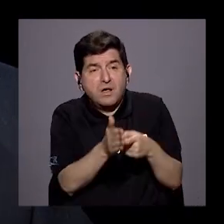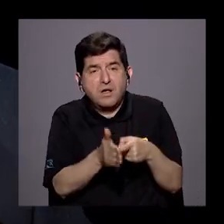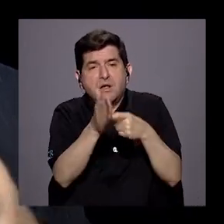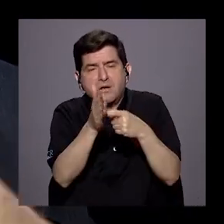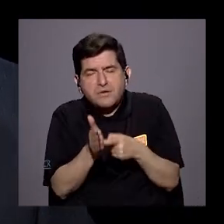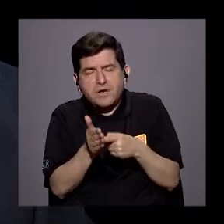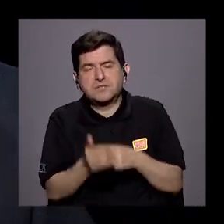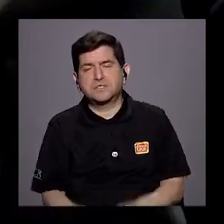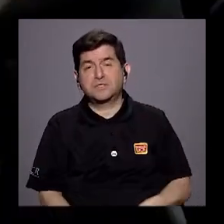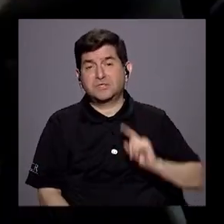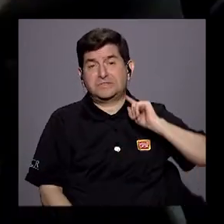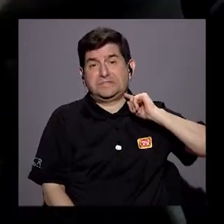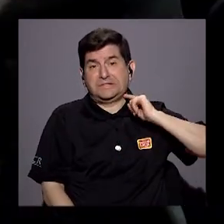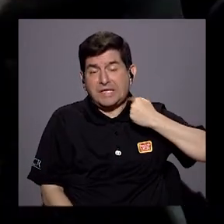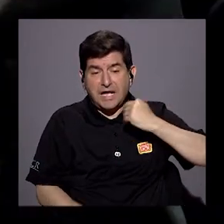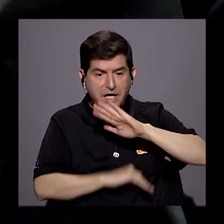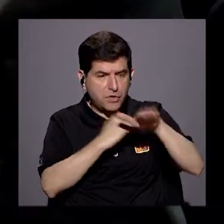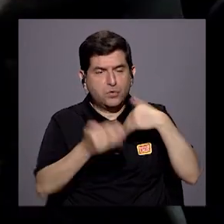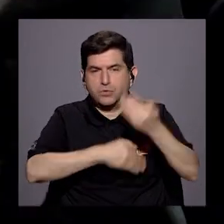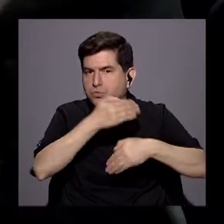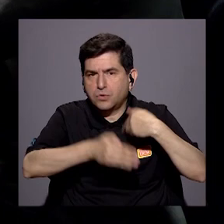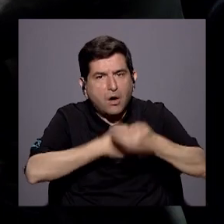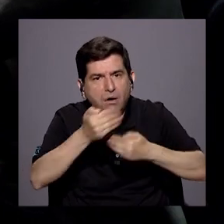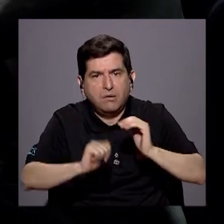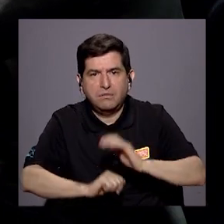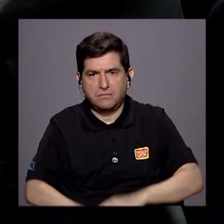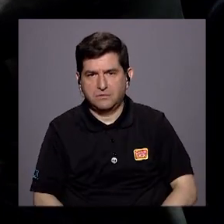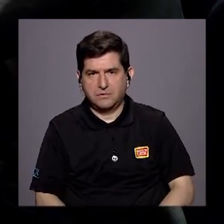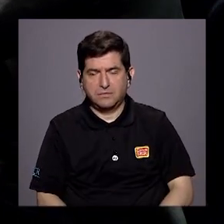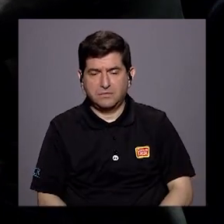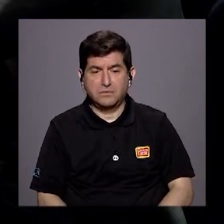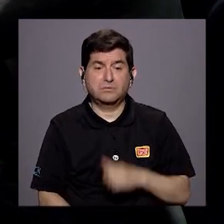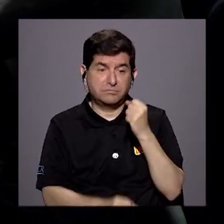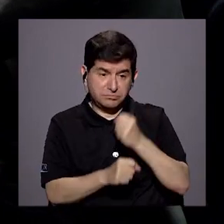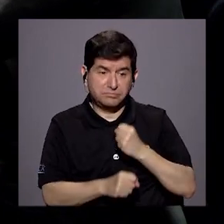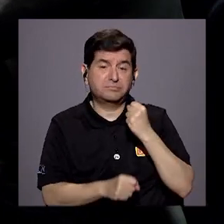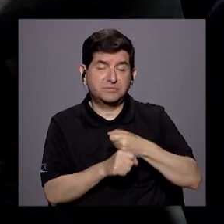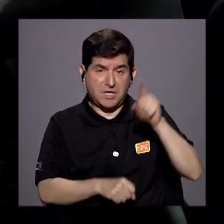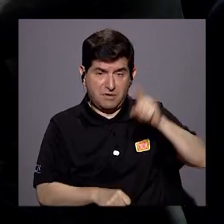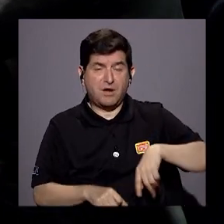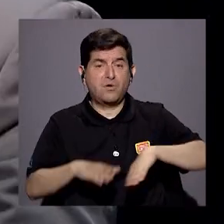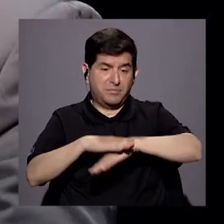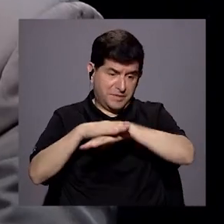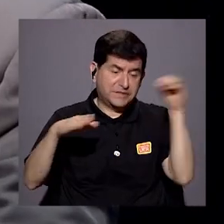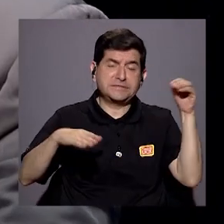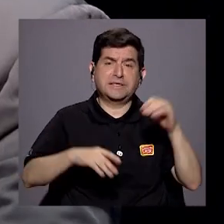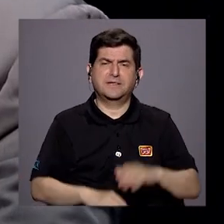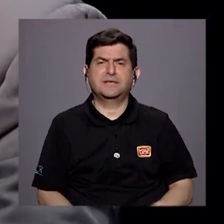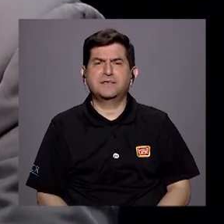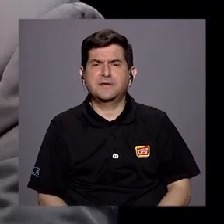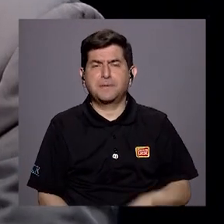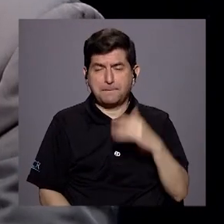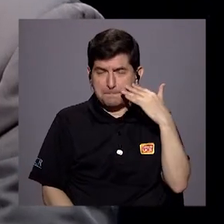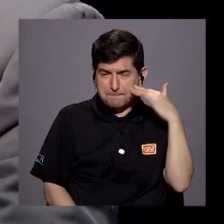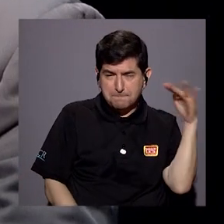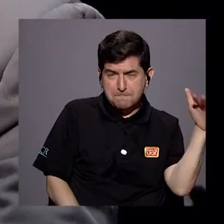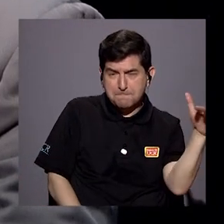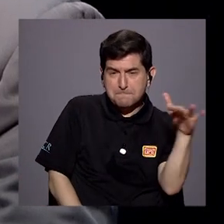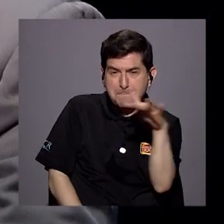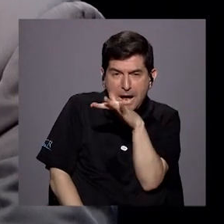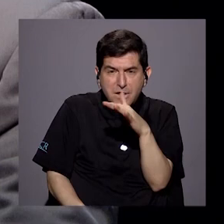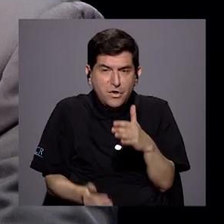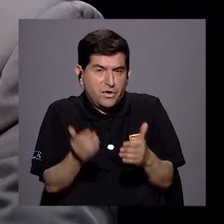repito, que encarecen todas las cosas y hay que hacer un esfuerzo para salir de eso. Vea qué panorama más